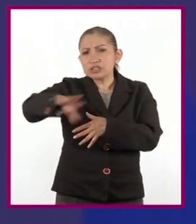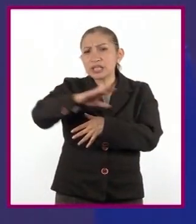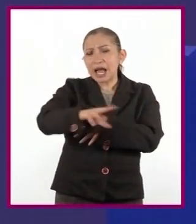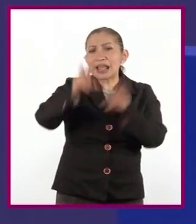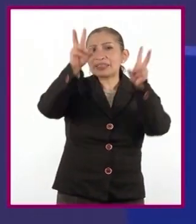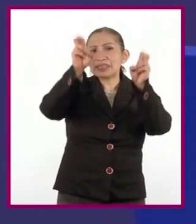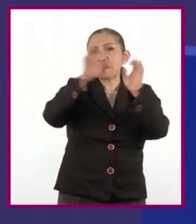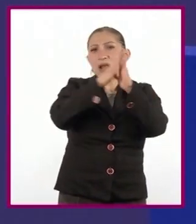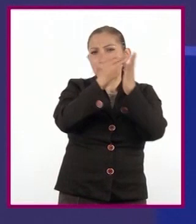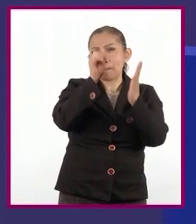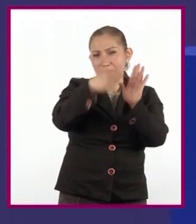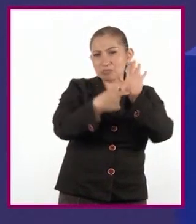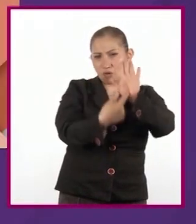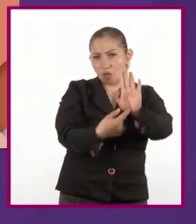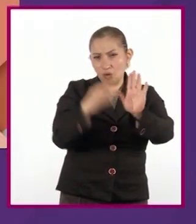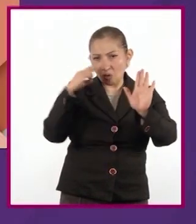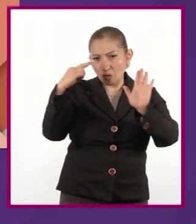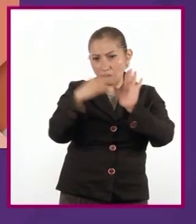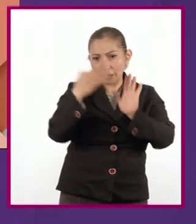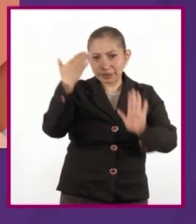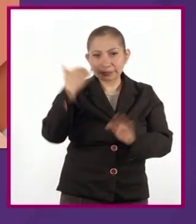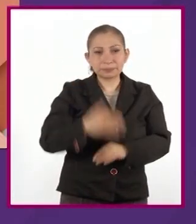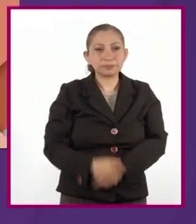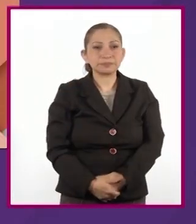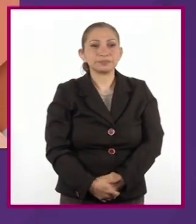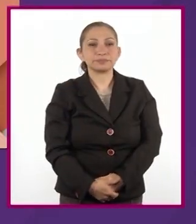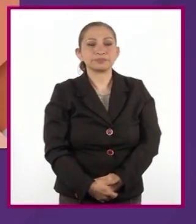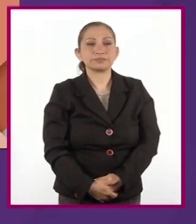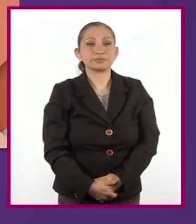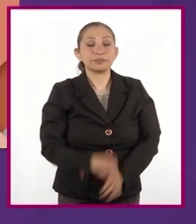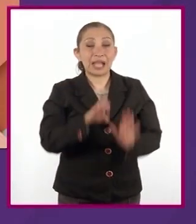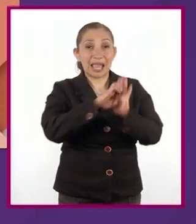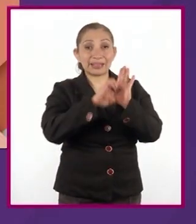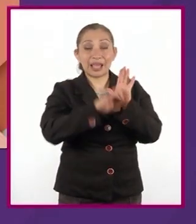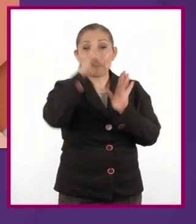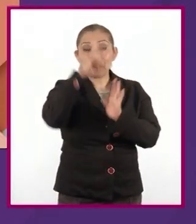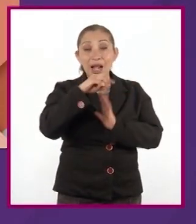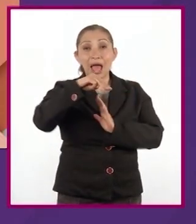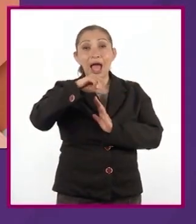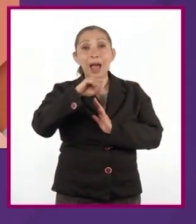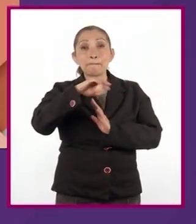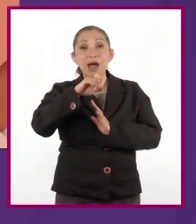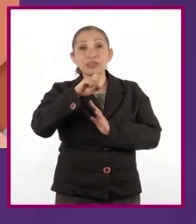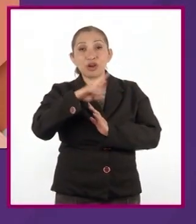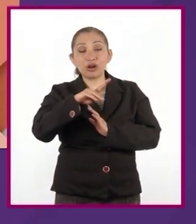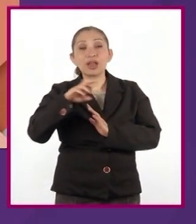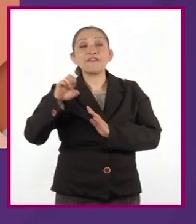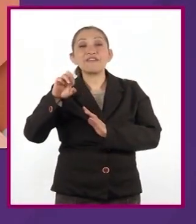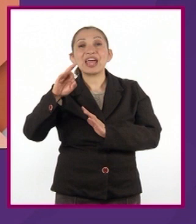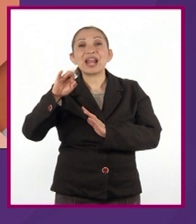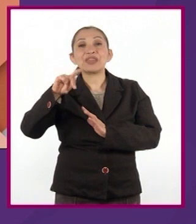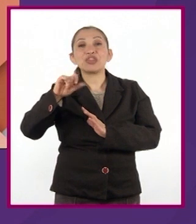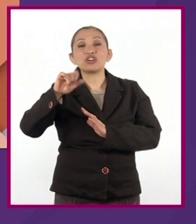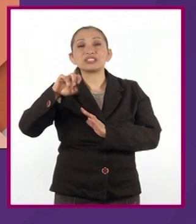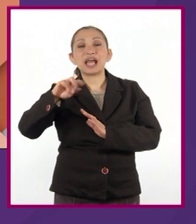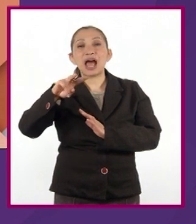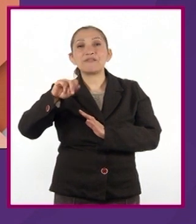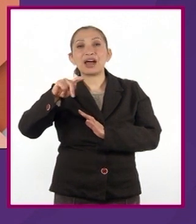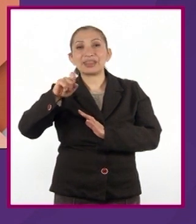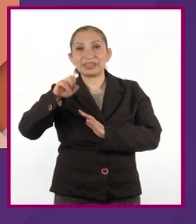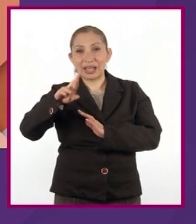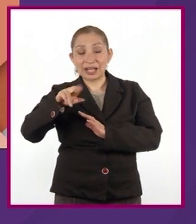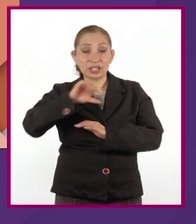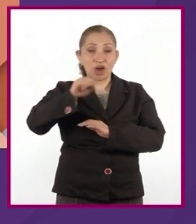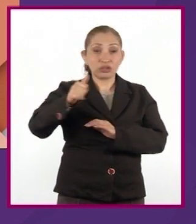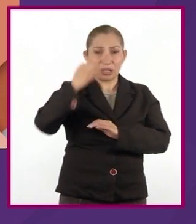títulos de los libros que hemos citado. Ética para Amador de Fernando Zabater y